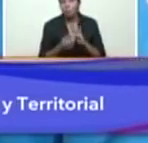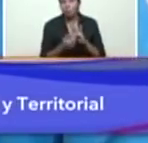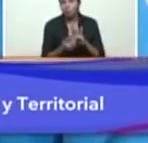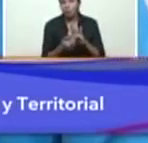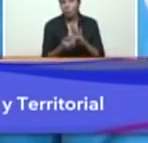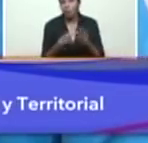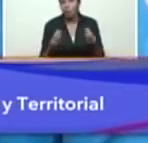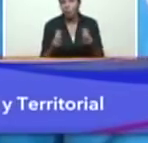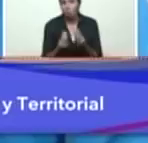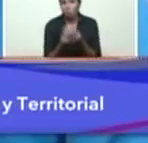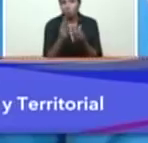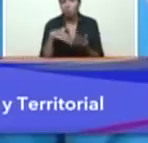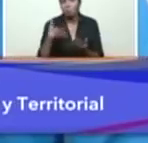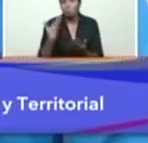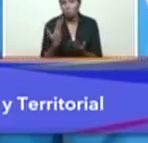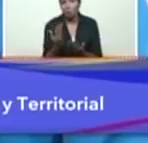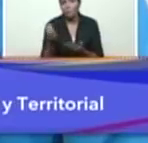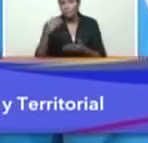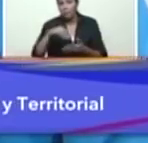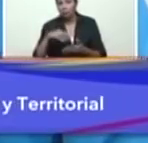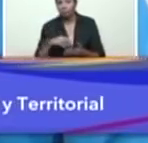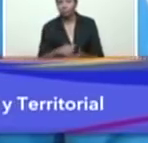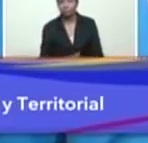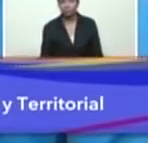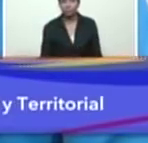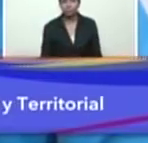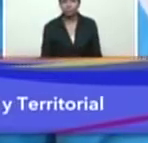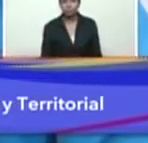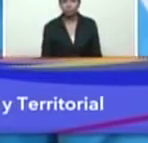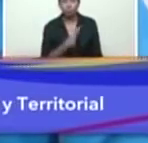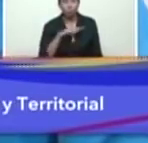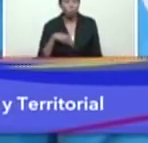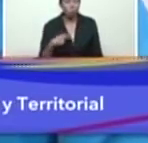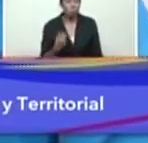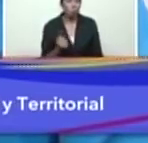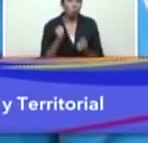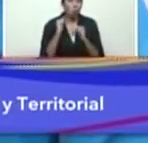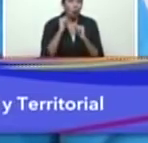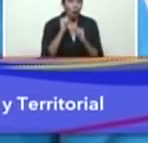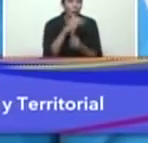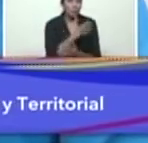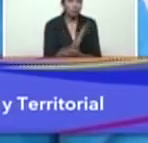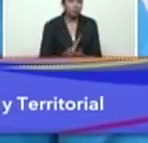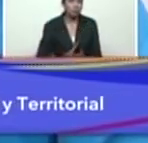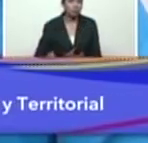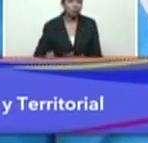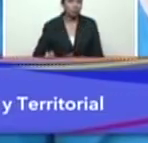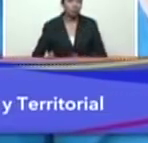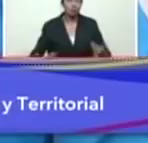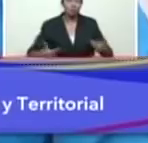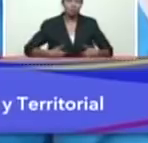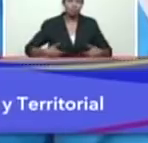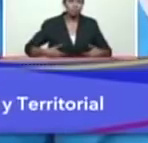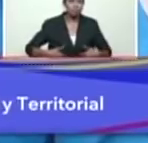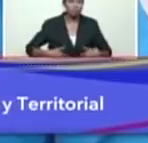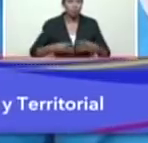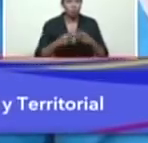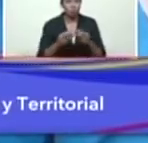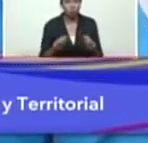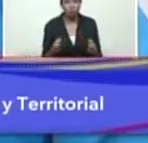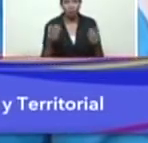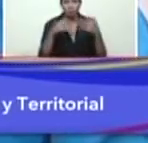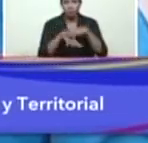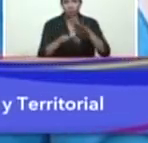juntos todo es posible, pues, se ha demostrado, logramos, presidente, hacer un esfuerzo junto con todas las comunidades,